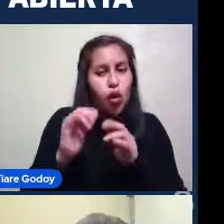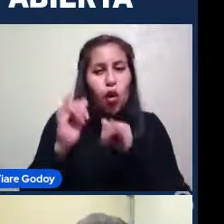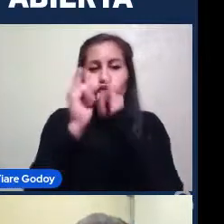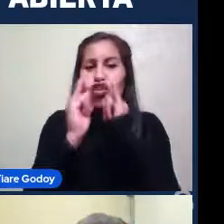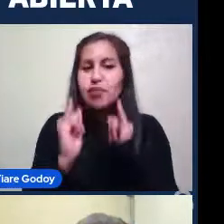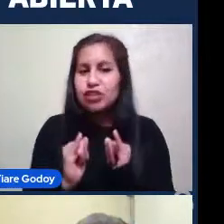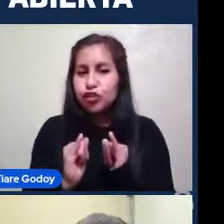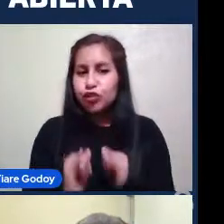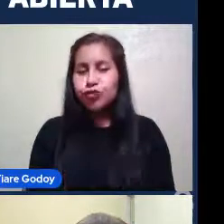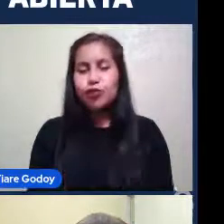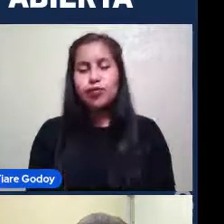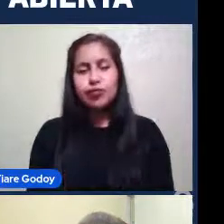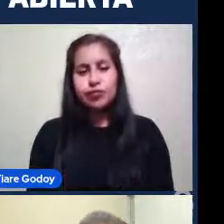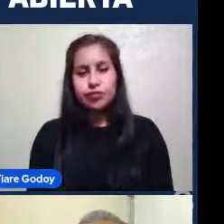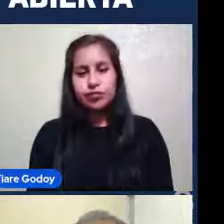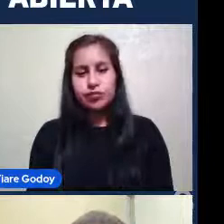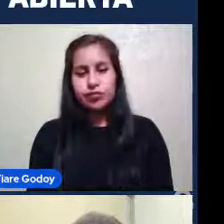un momento